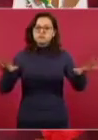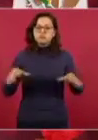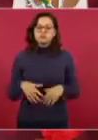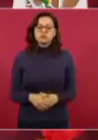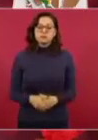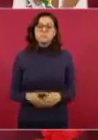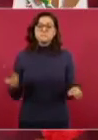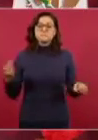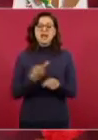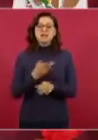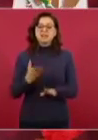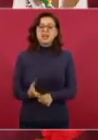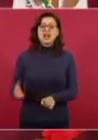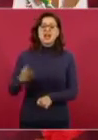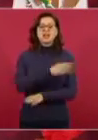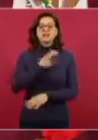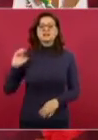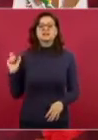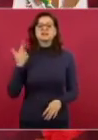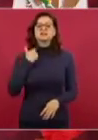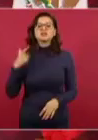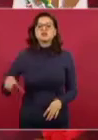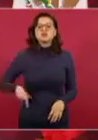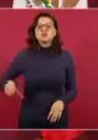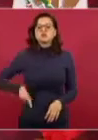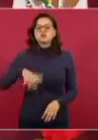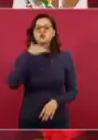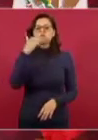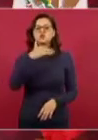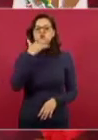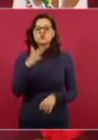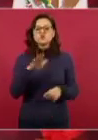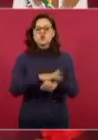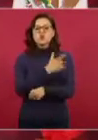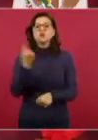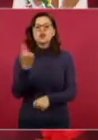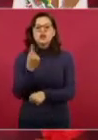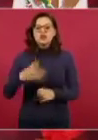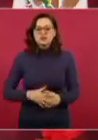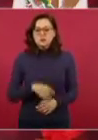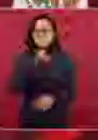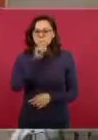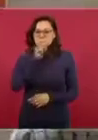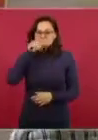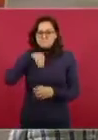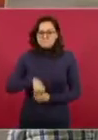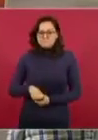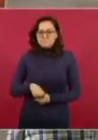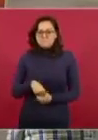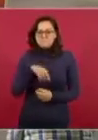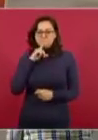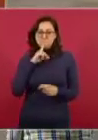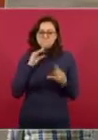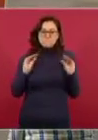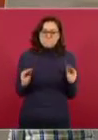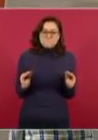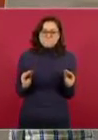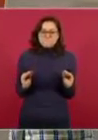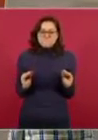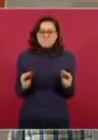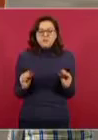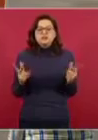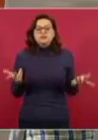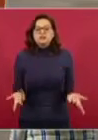régimen de corrupción anterior? El silencio, el